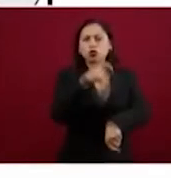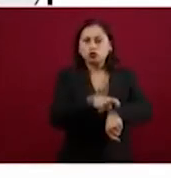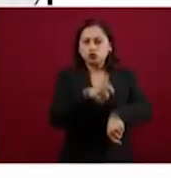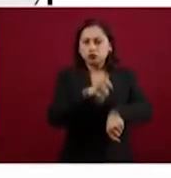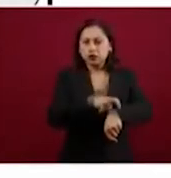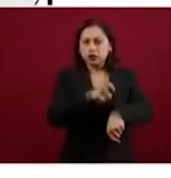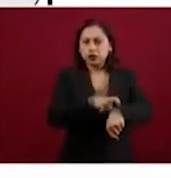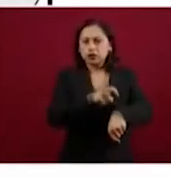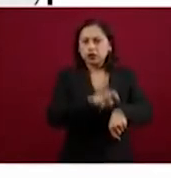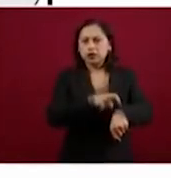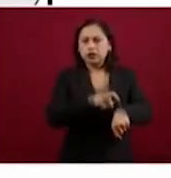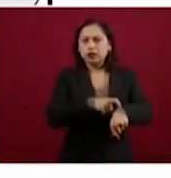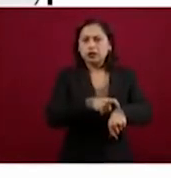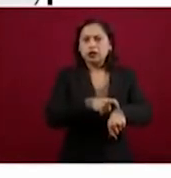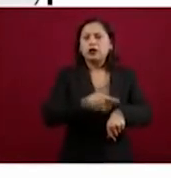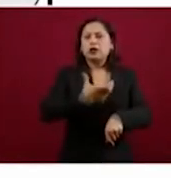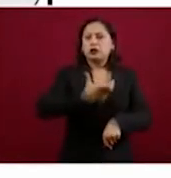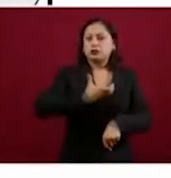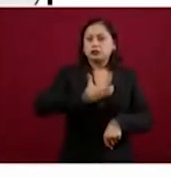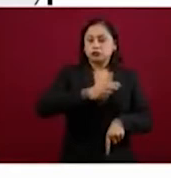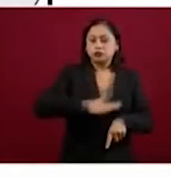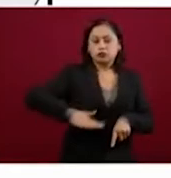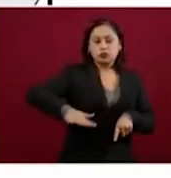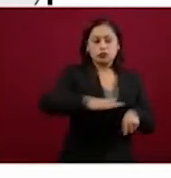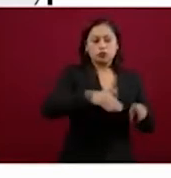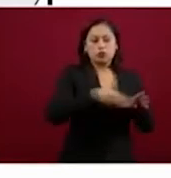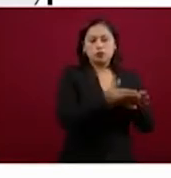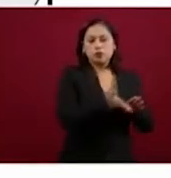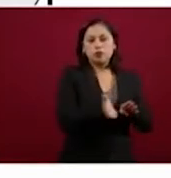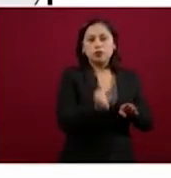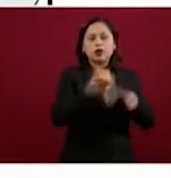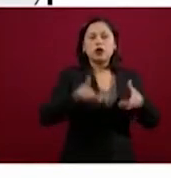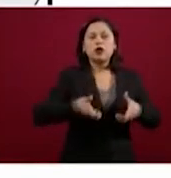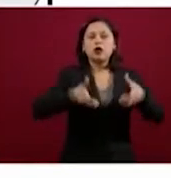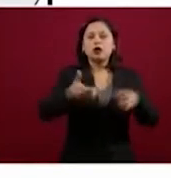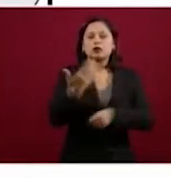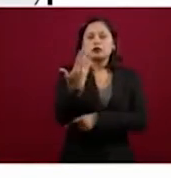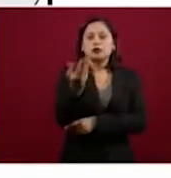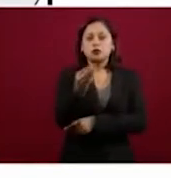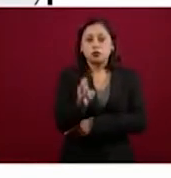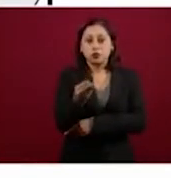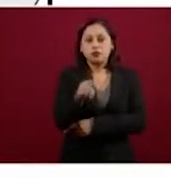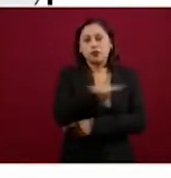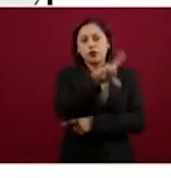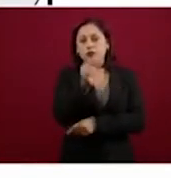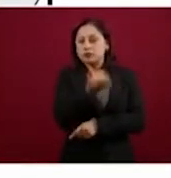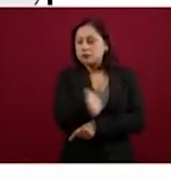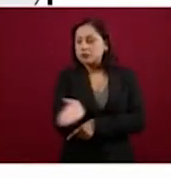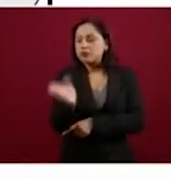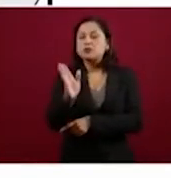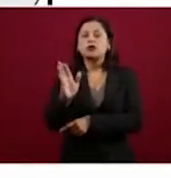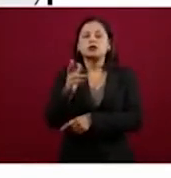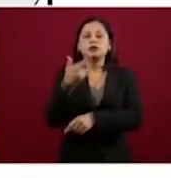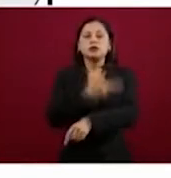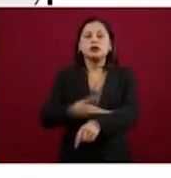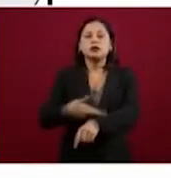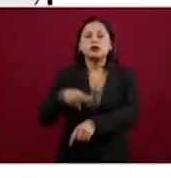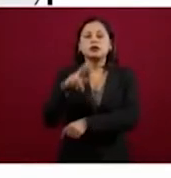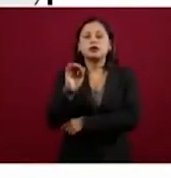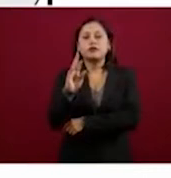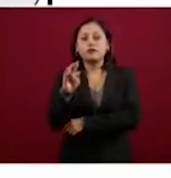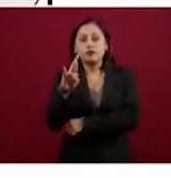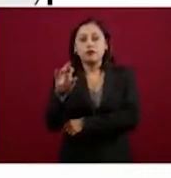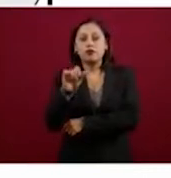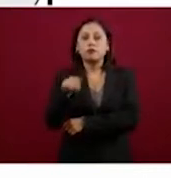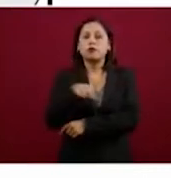del Zócalo, pasará por la calle 5 de mayo para incorporarse después a Reforma hasta Campo Marte, donde